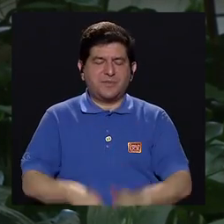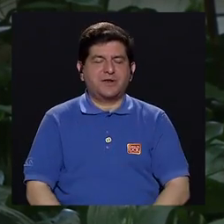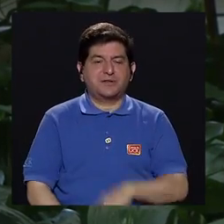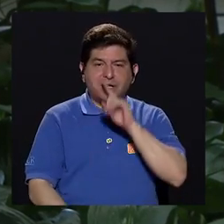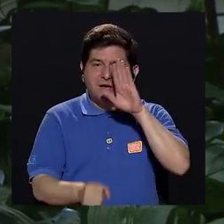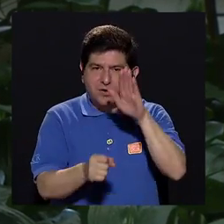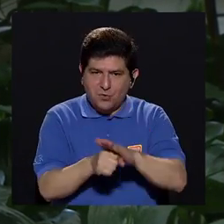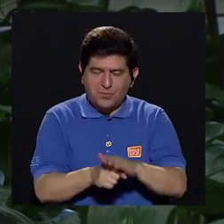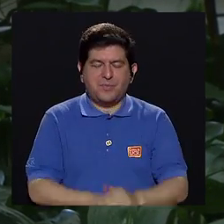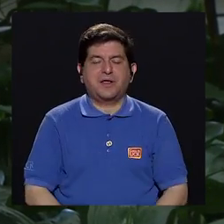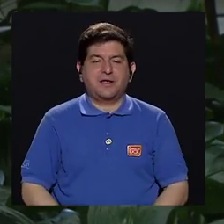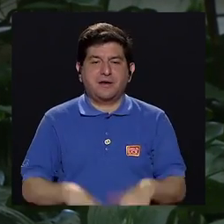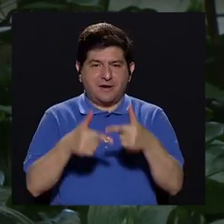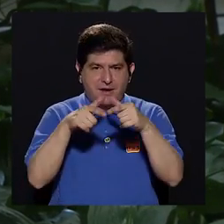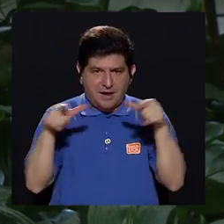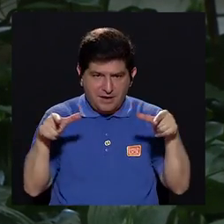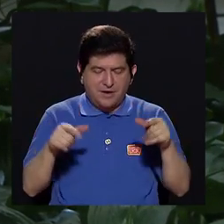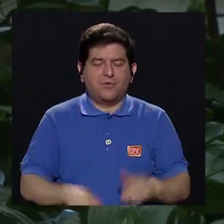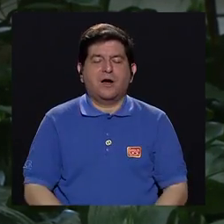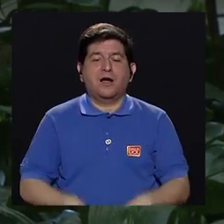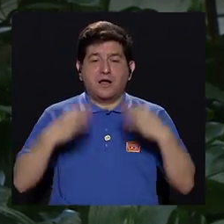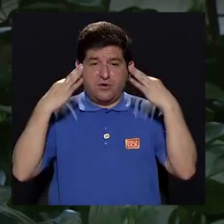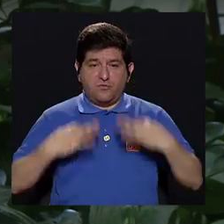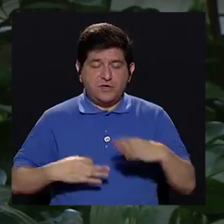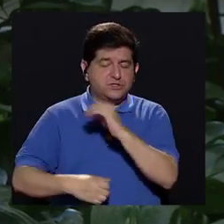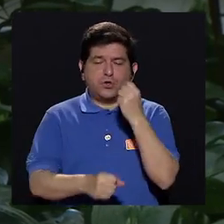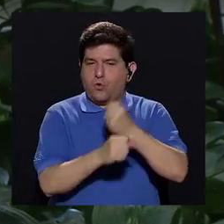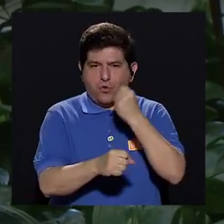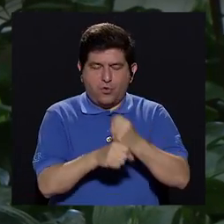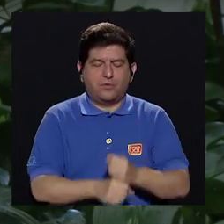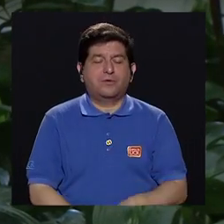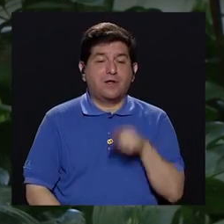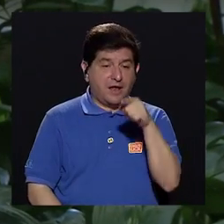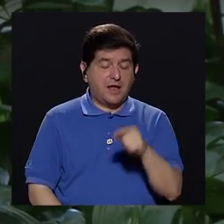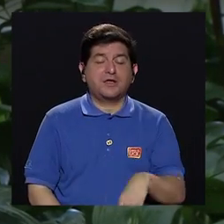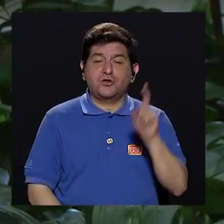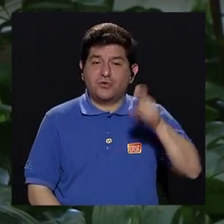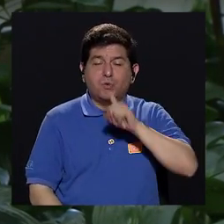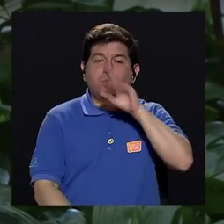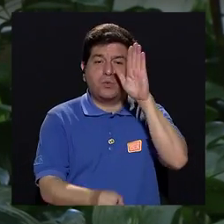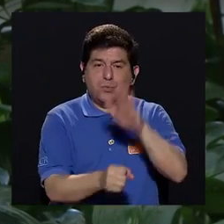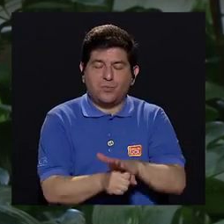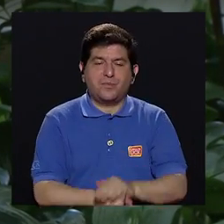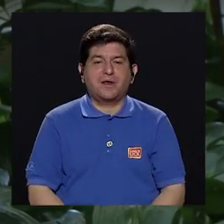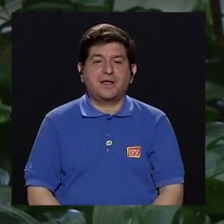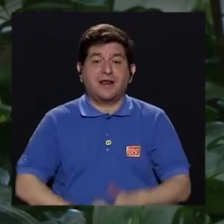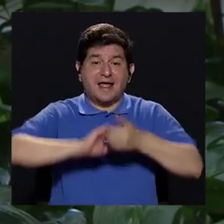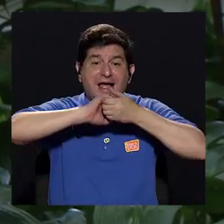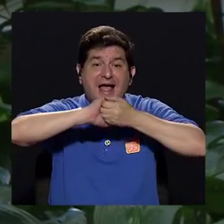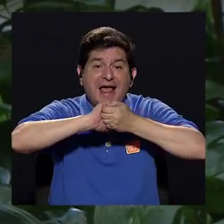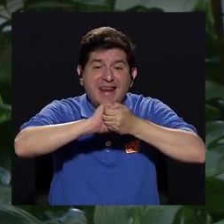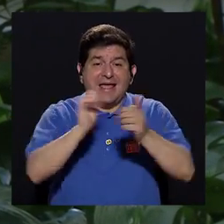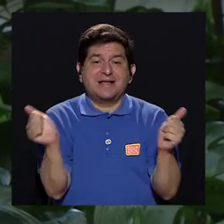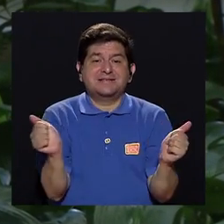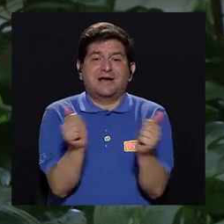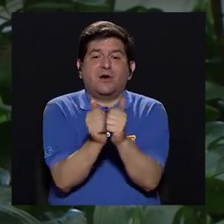a nivel de lenguaje físico o ocupacional hay que seguir esas recomendaciones ser aliado de uno